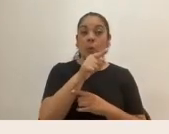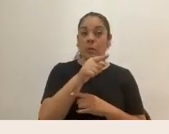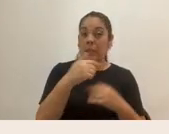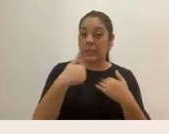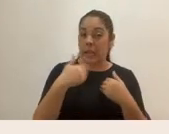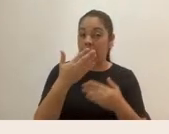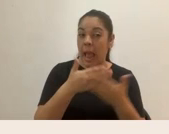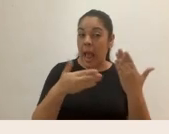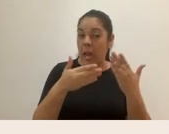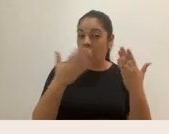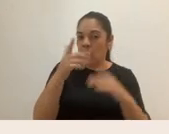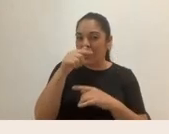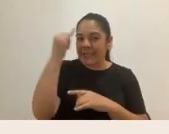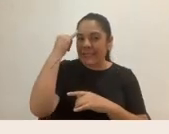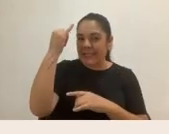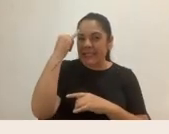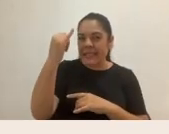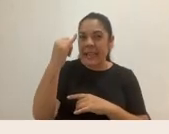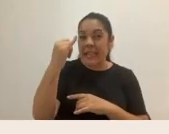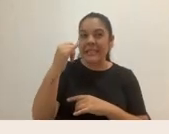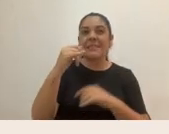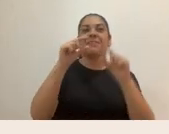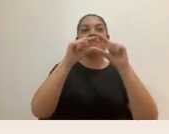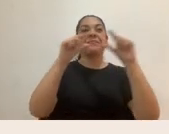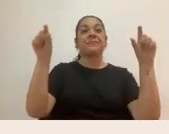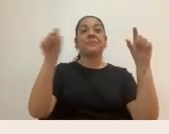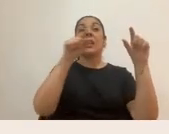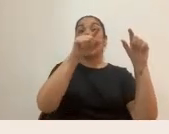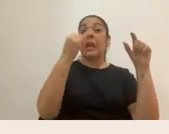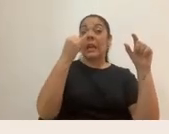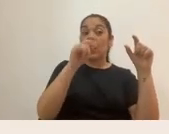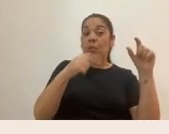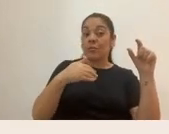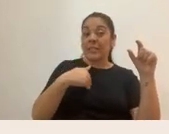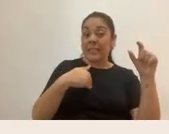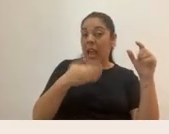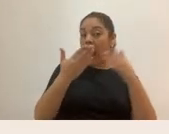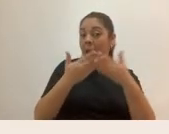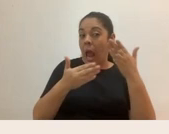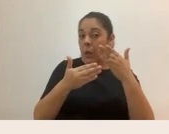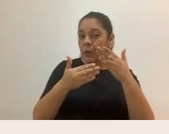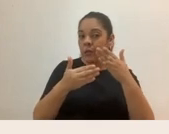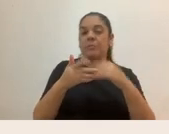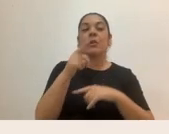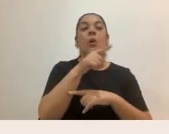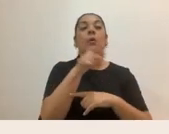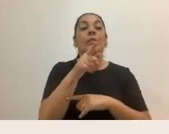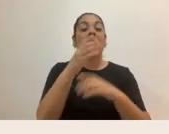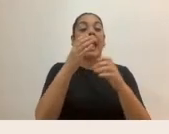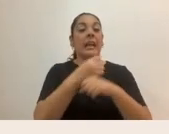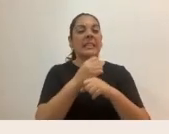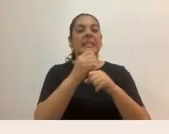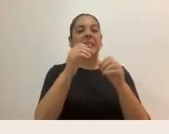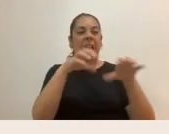estereotipos, era la pregunta del ejercicio. Al hacer esta organización de acciones,